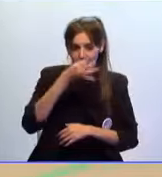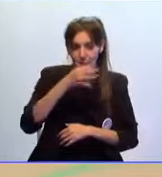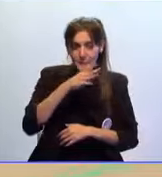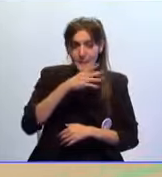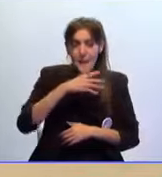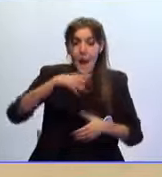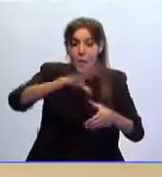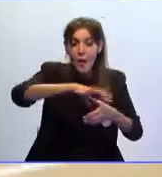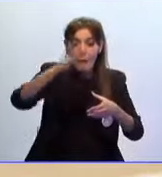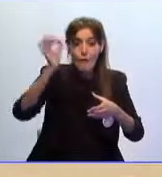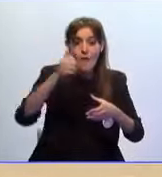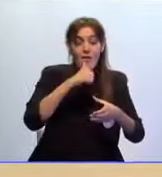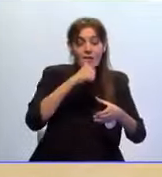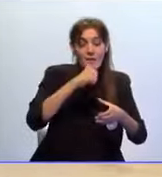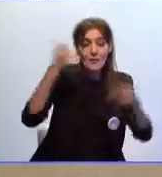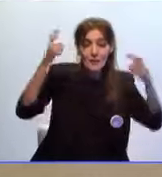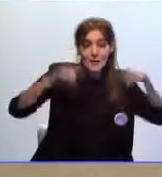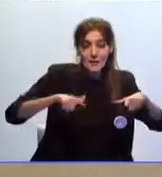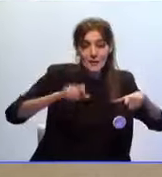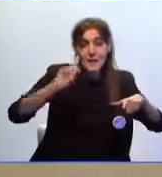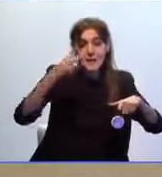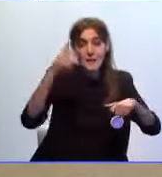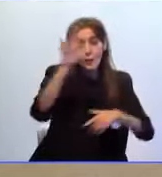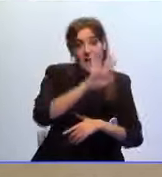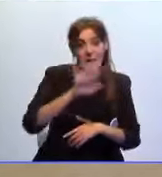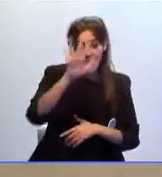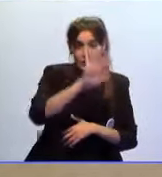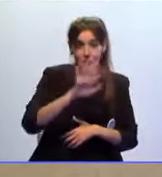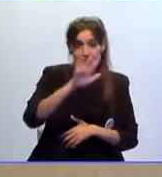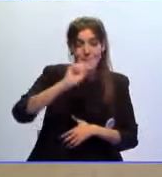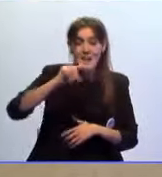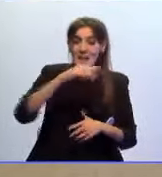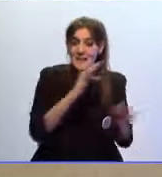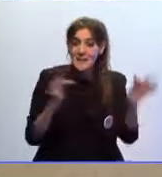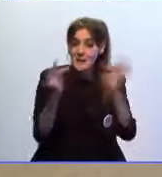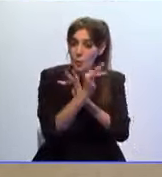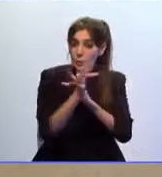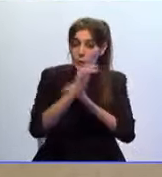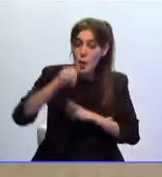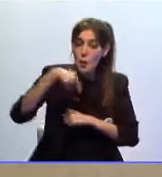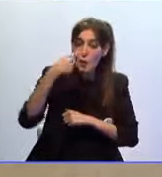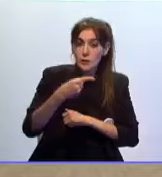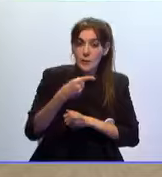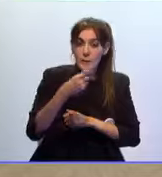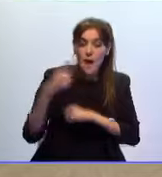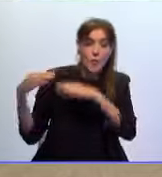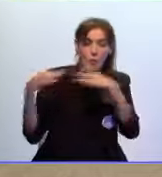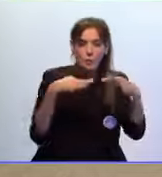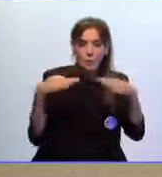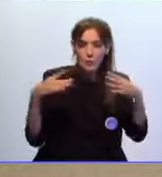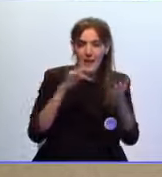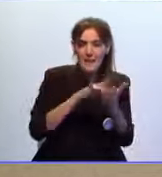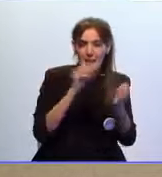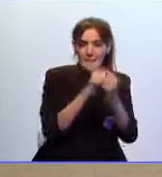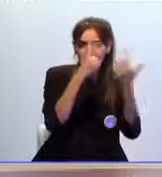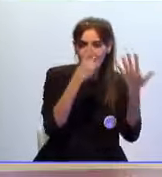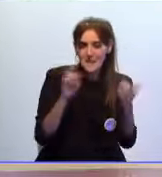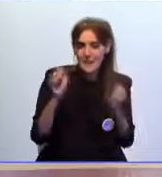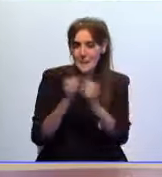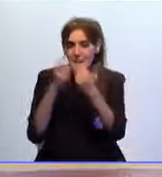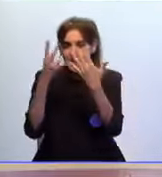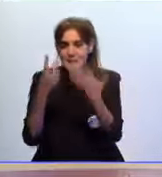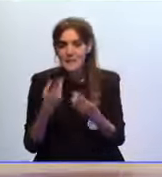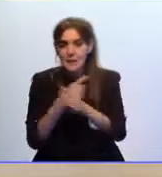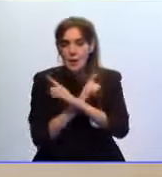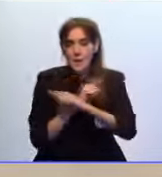bombo entrará el Ceuta fútbol Sala de segunda nacional La segunda ronda del torneo copero se disputará entre el 26 y el 27